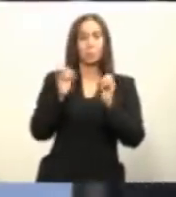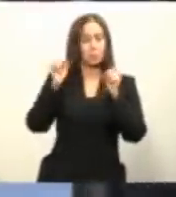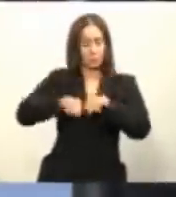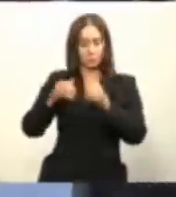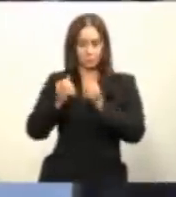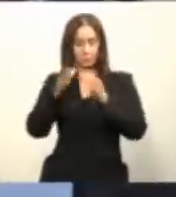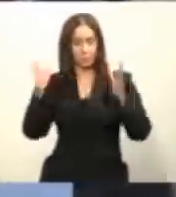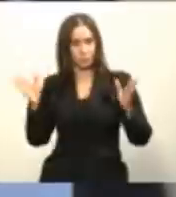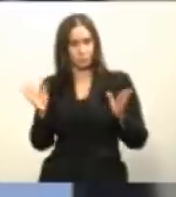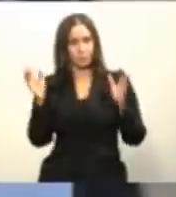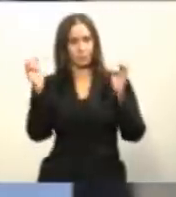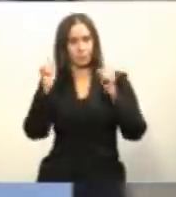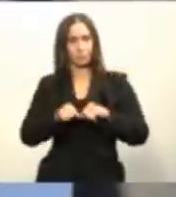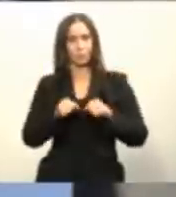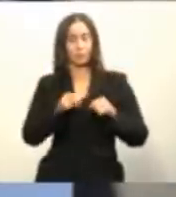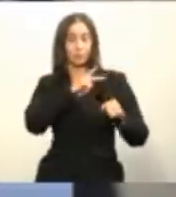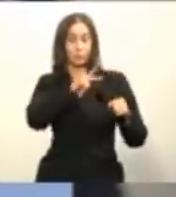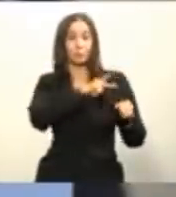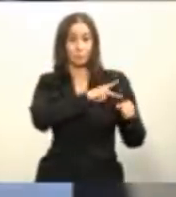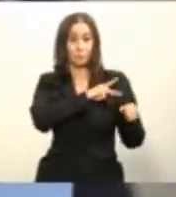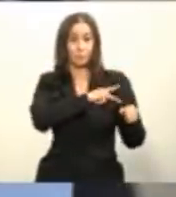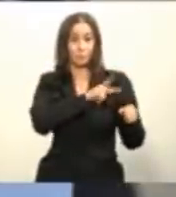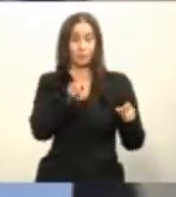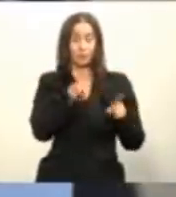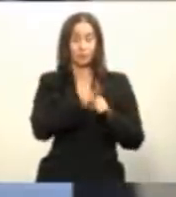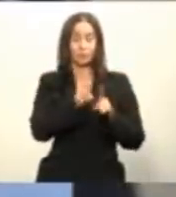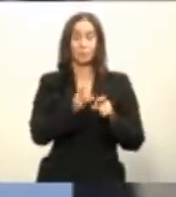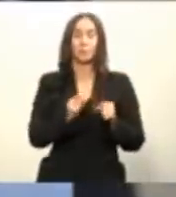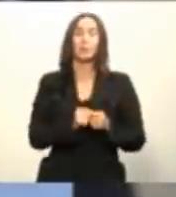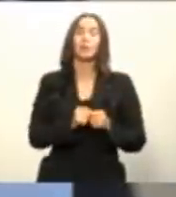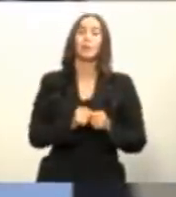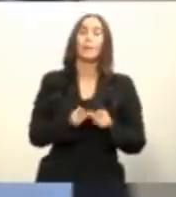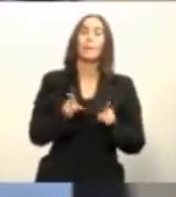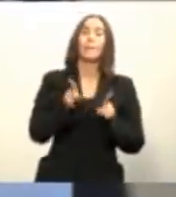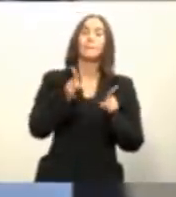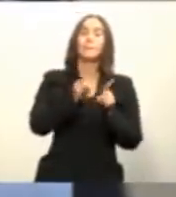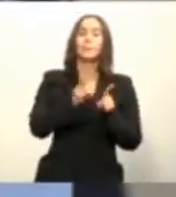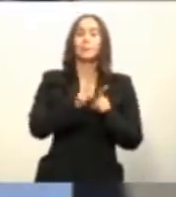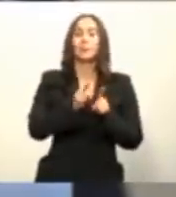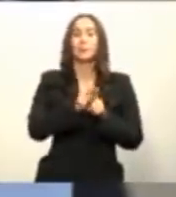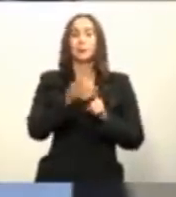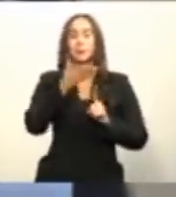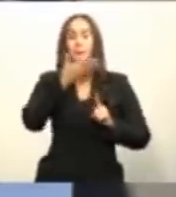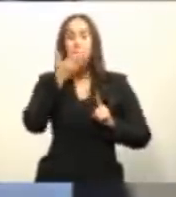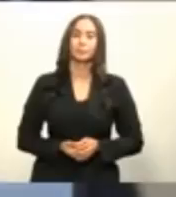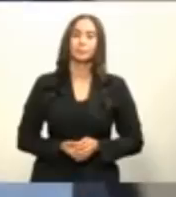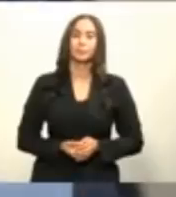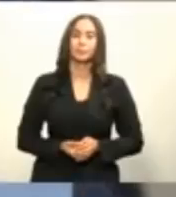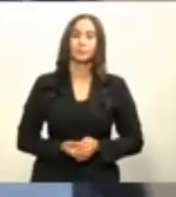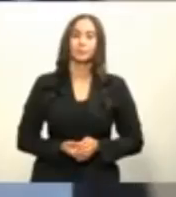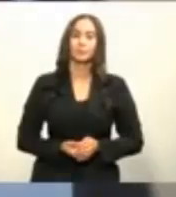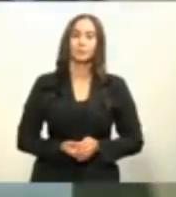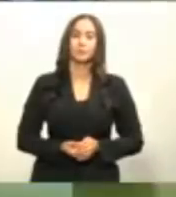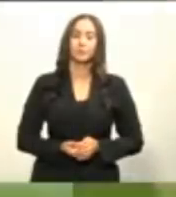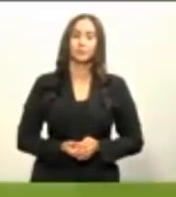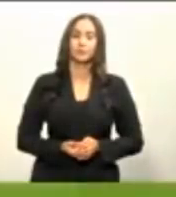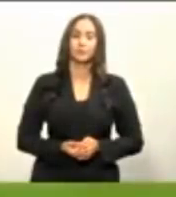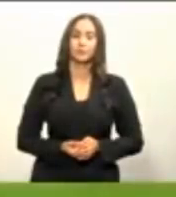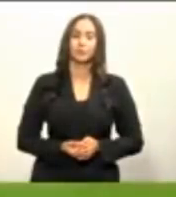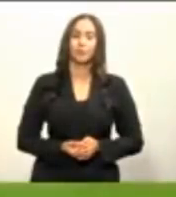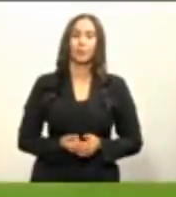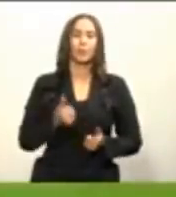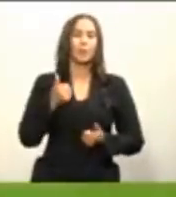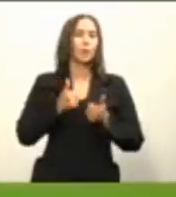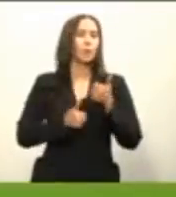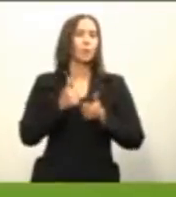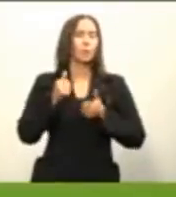procesos de de transformación y reestructuración urbana y una mejora en las regulaciones qué tipo de planes se